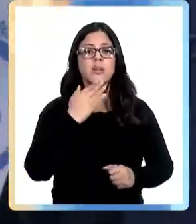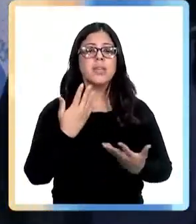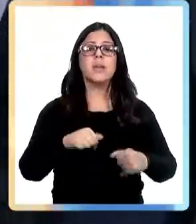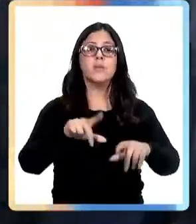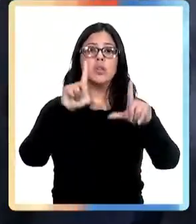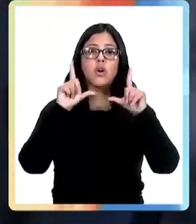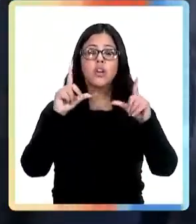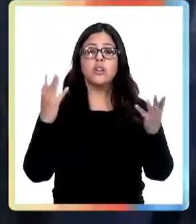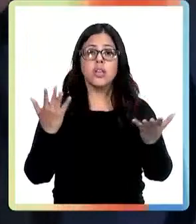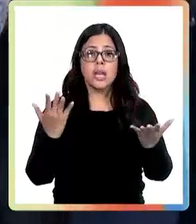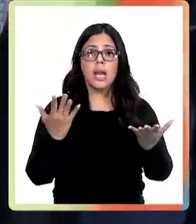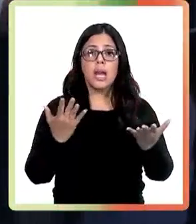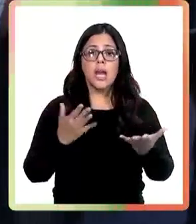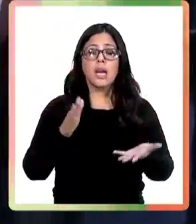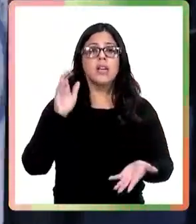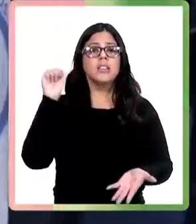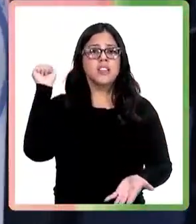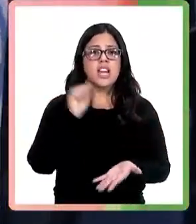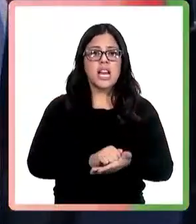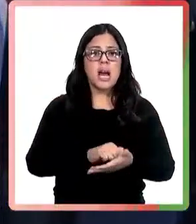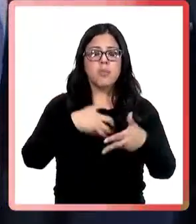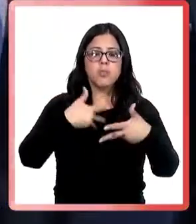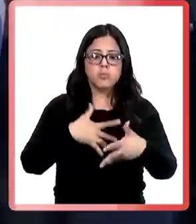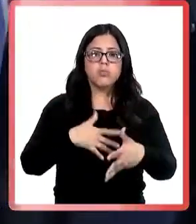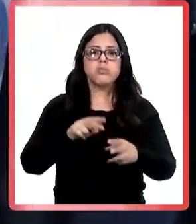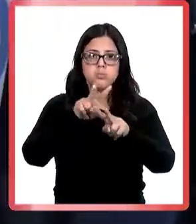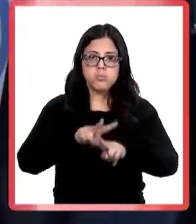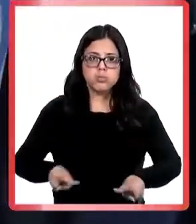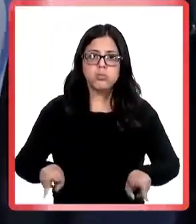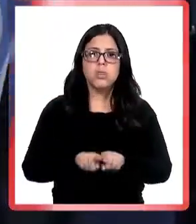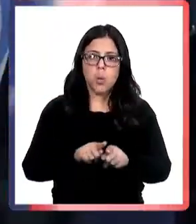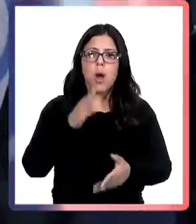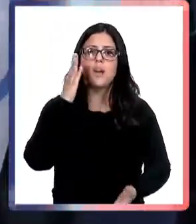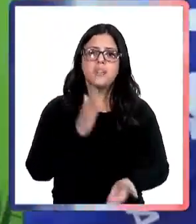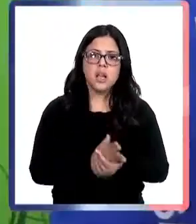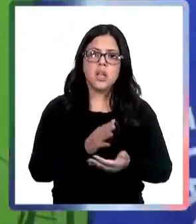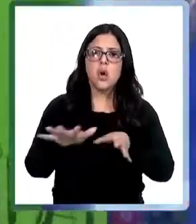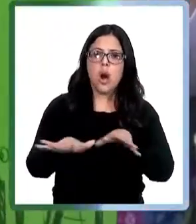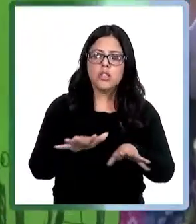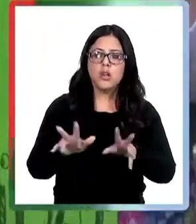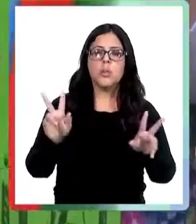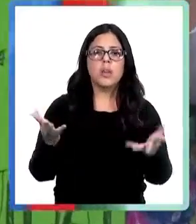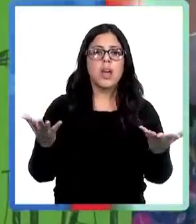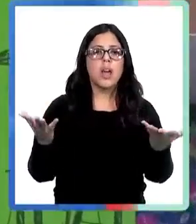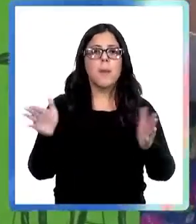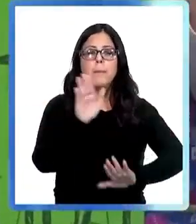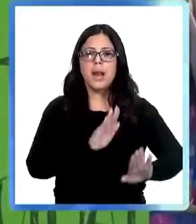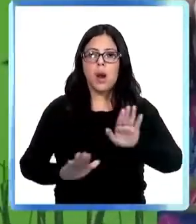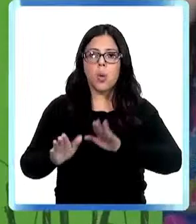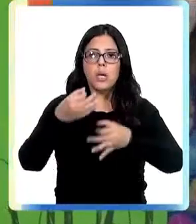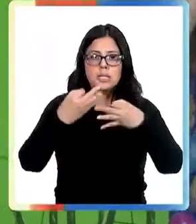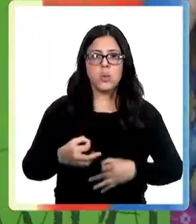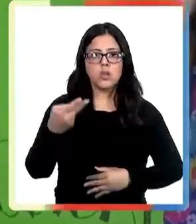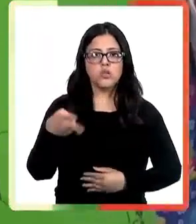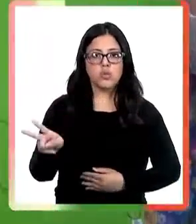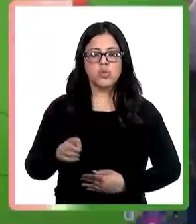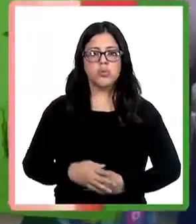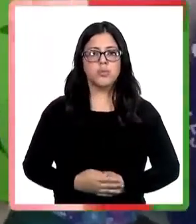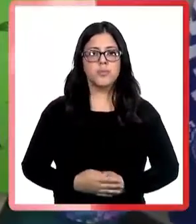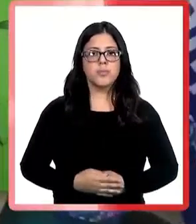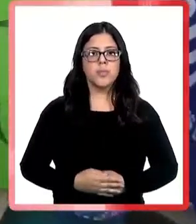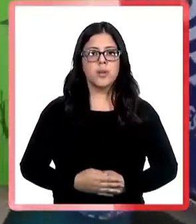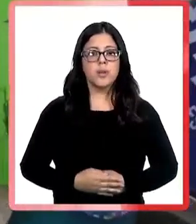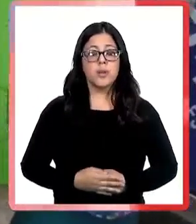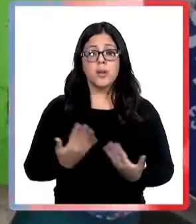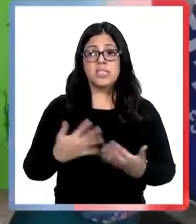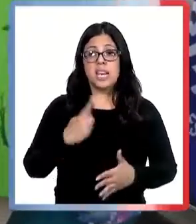protagonizaron una protesta pacífica exigiendo acciones concretas para salvaguardar su seguridad. A